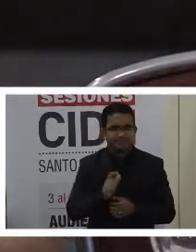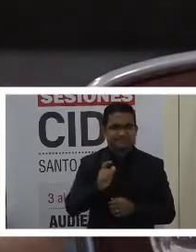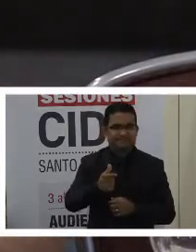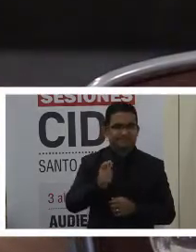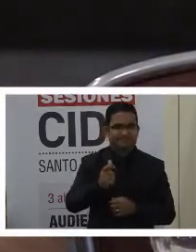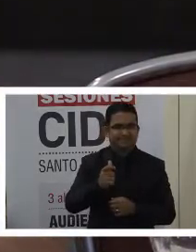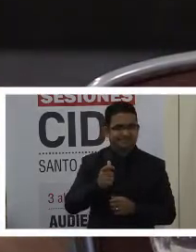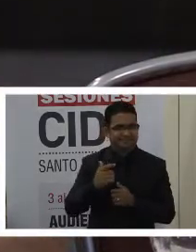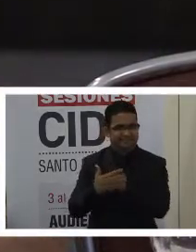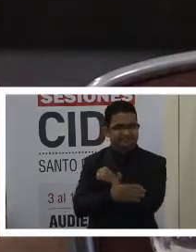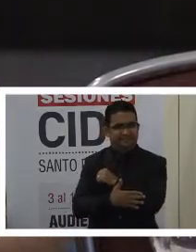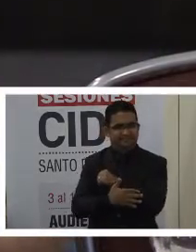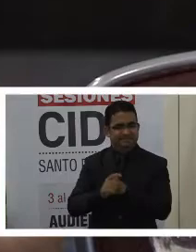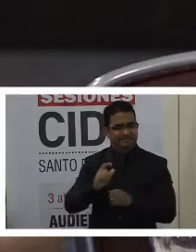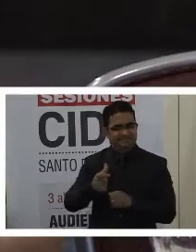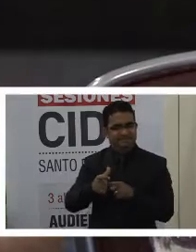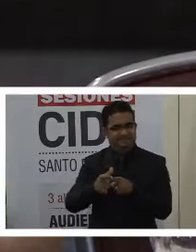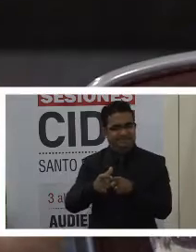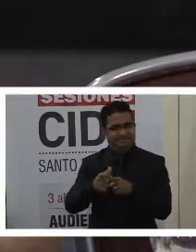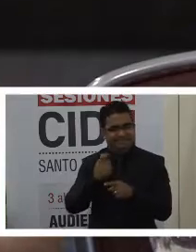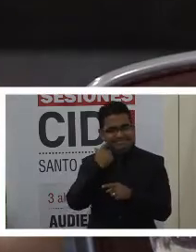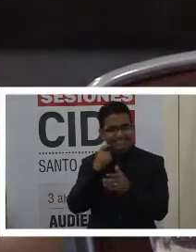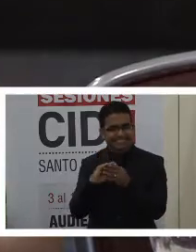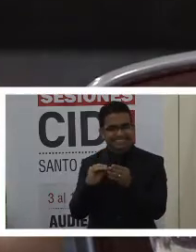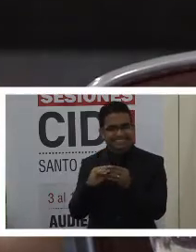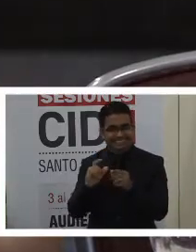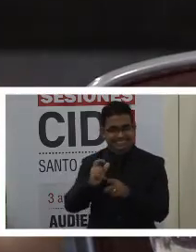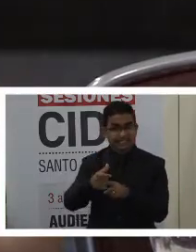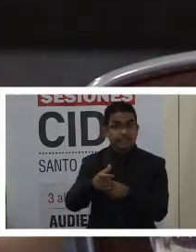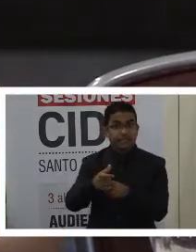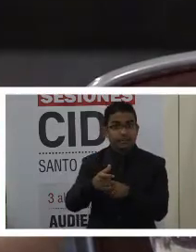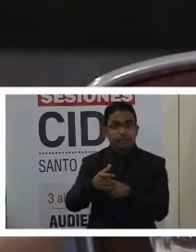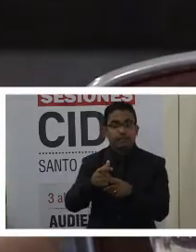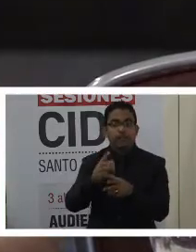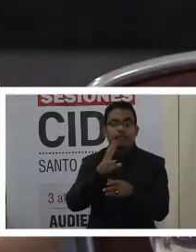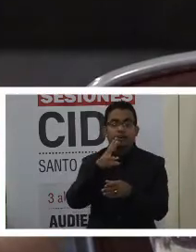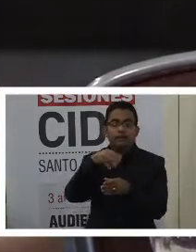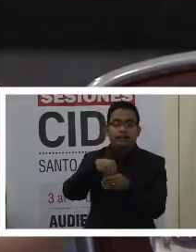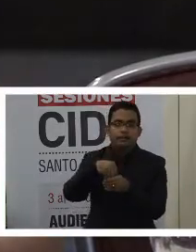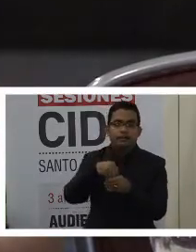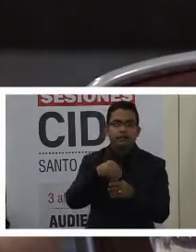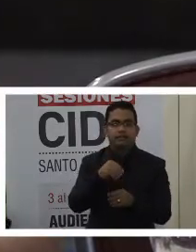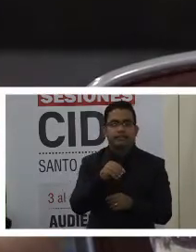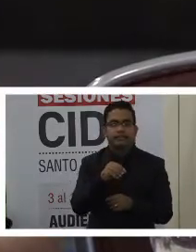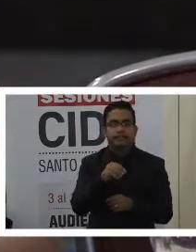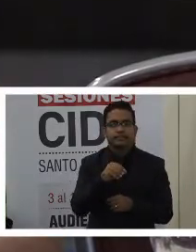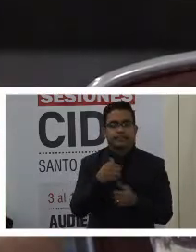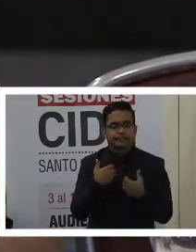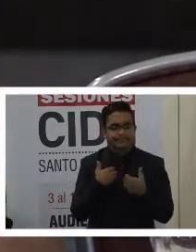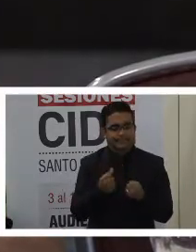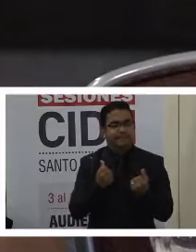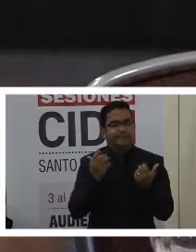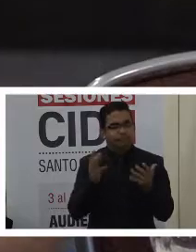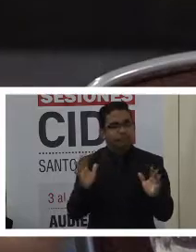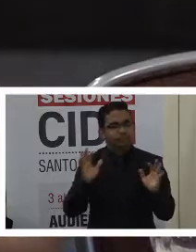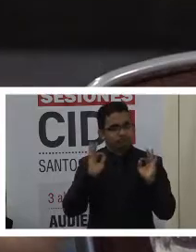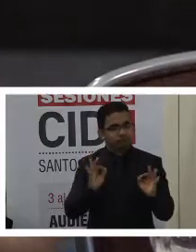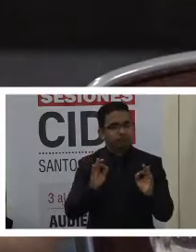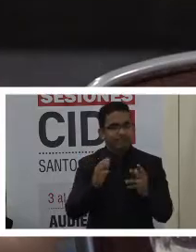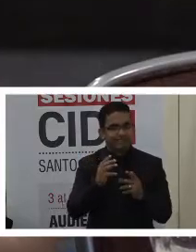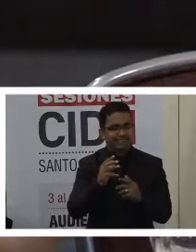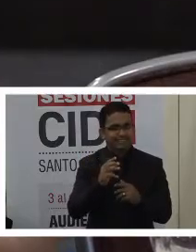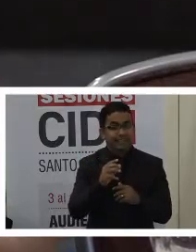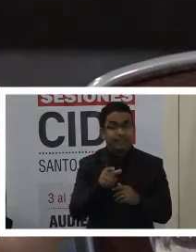uno de los sistemas que se incorporó fue el tema del 0800 Salud Ya, y dentro de